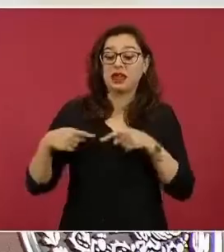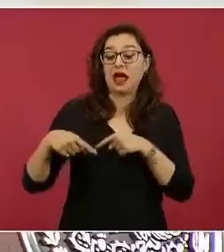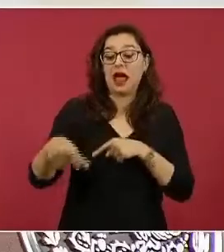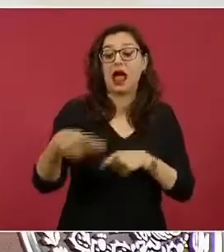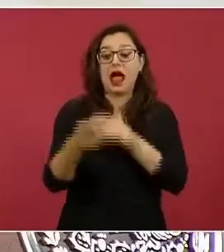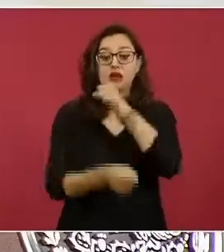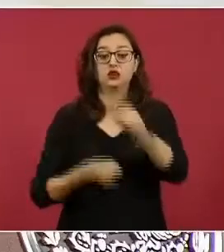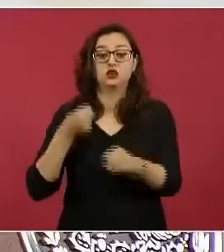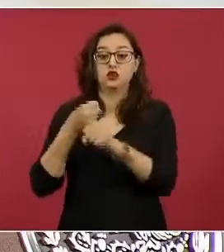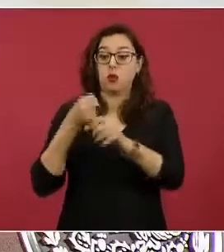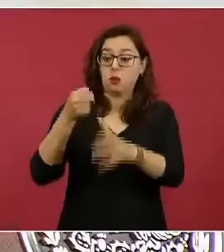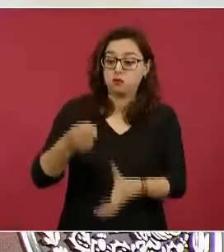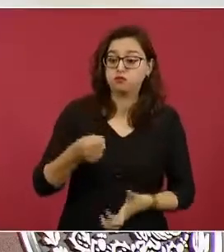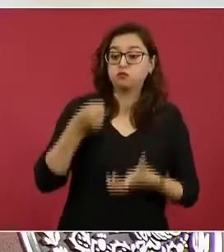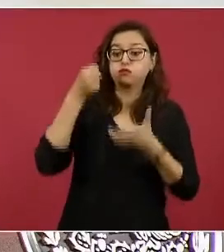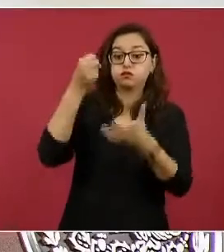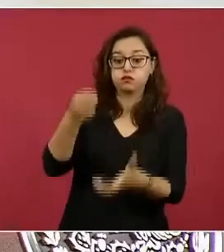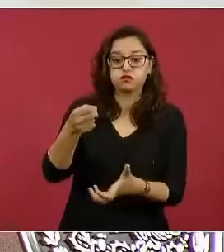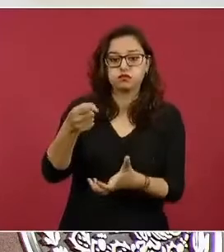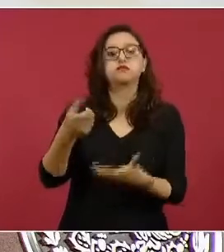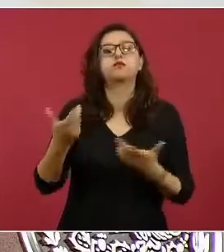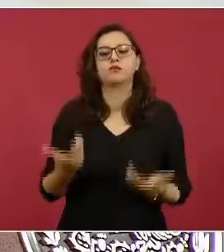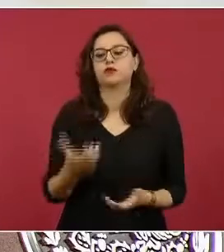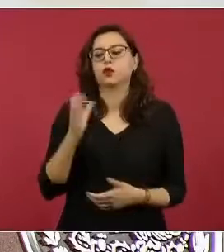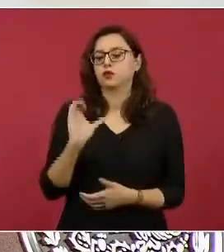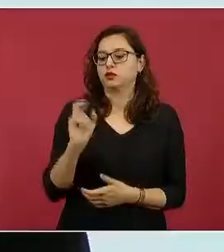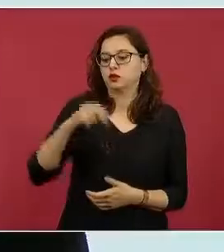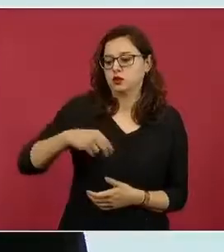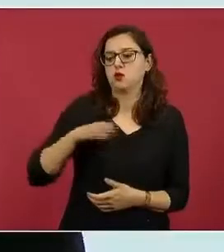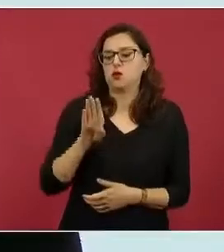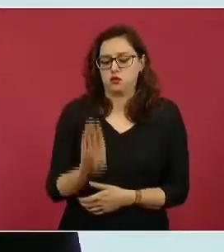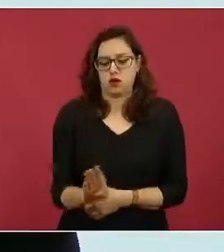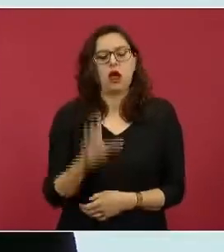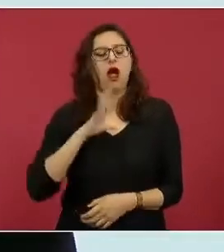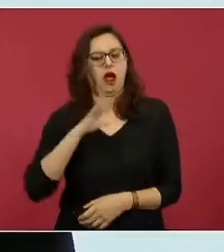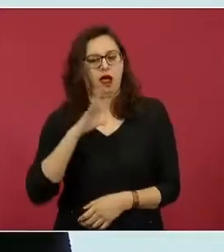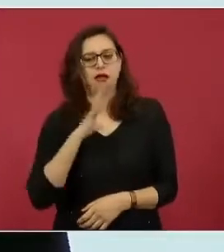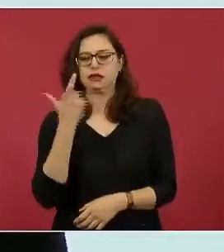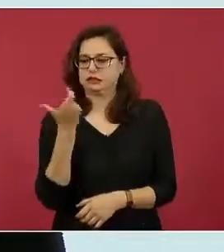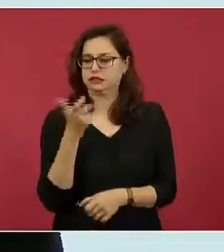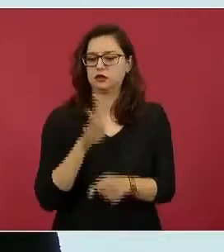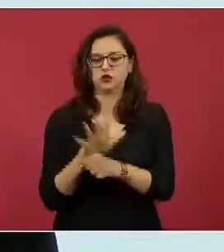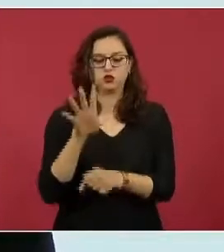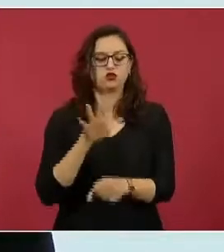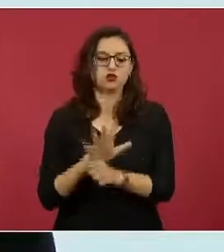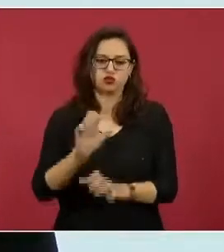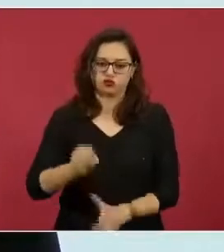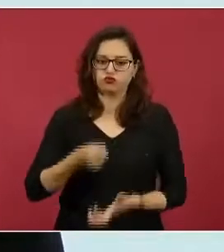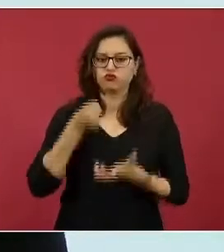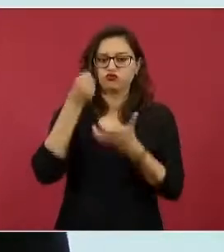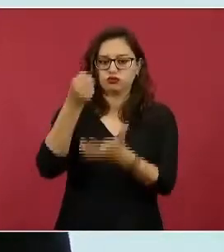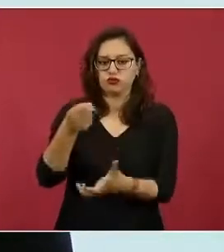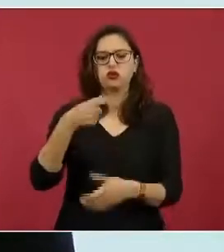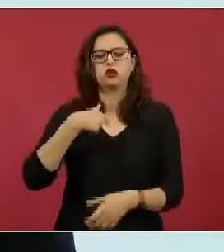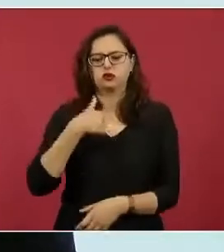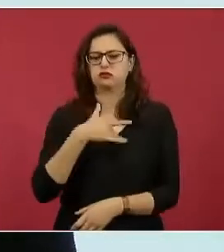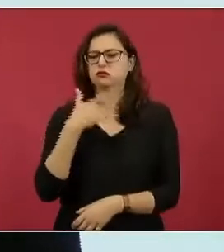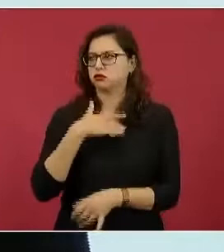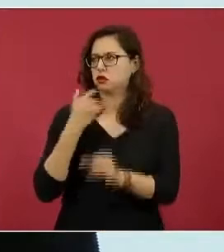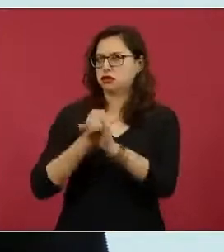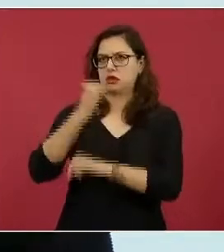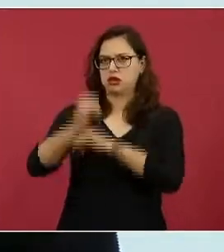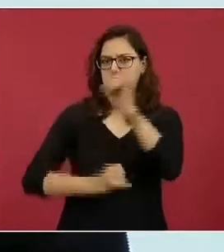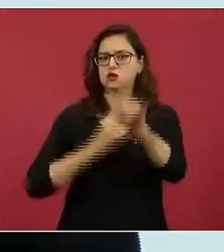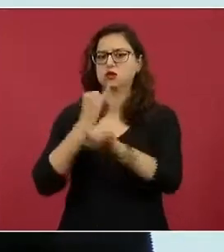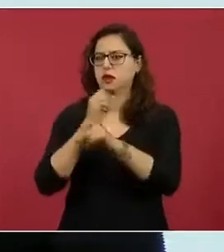serán asumidos por la Comisión Nacional de Búsqueda. Estamos seguros que seguiremos trabajando con la cooperación internacional con la que